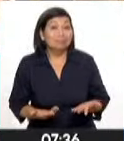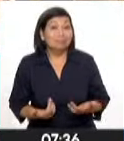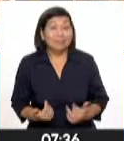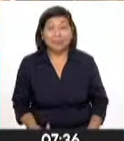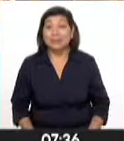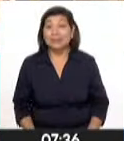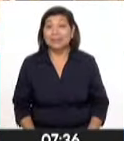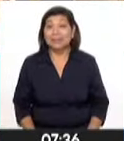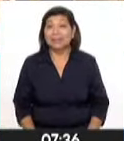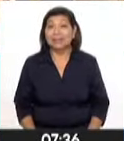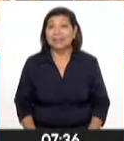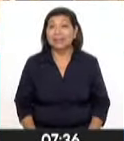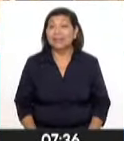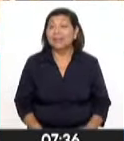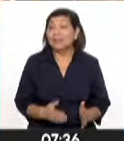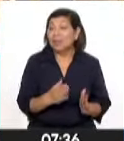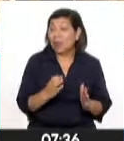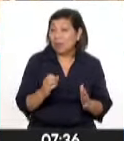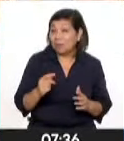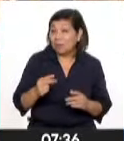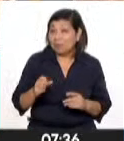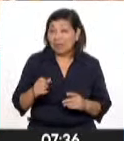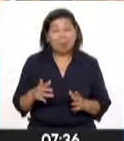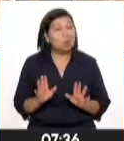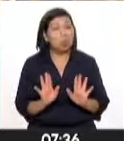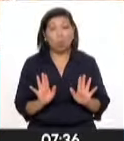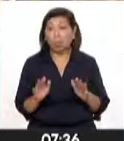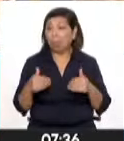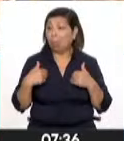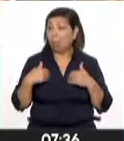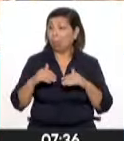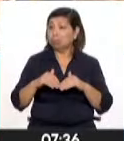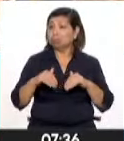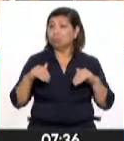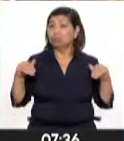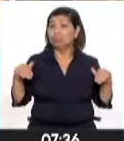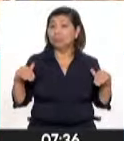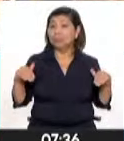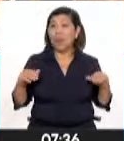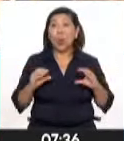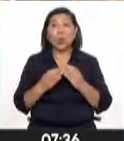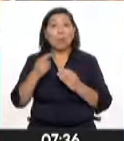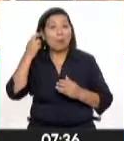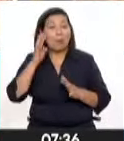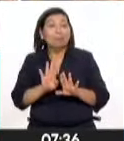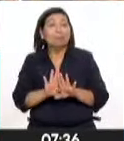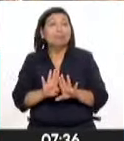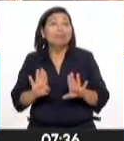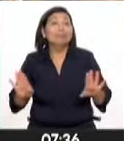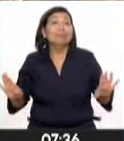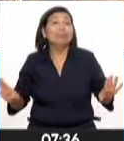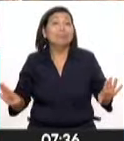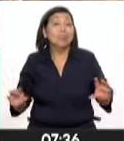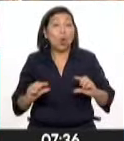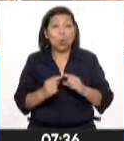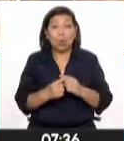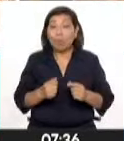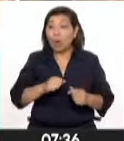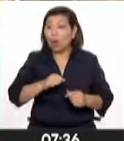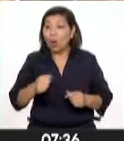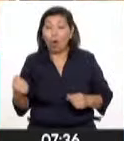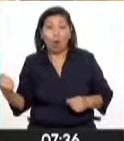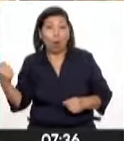sea, después del overnight, yo ya no te debo lealtad. Ahora yo paso a ser un grupo opositor